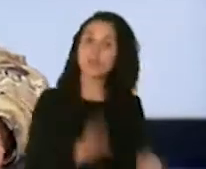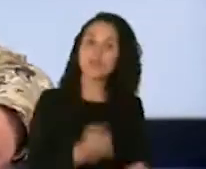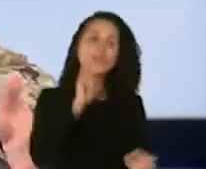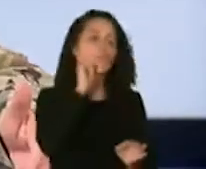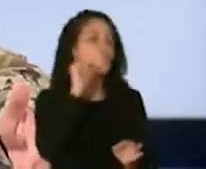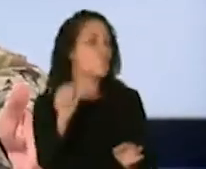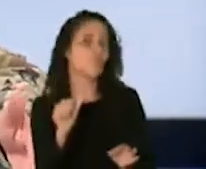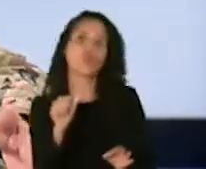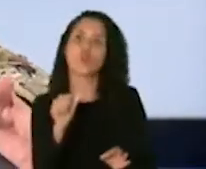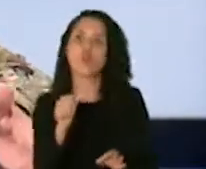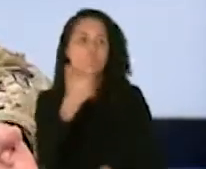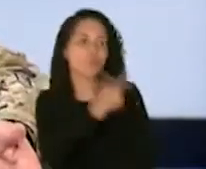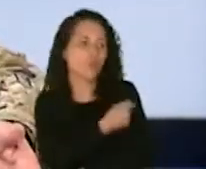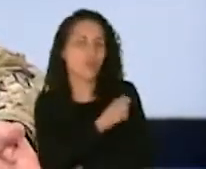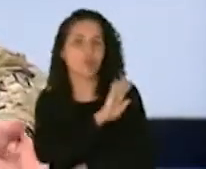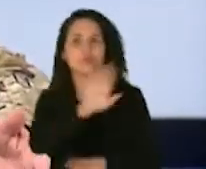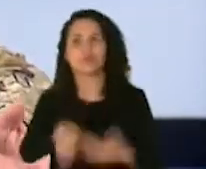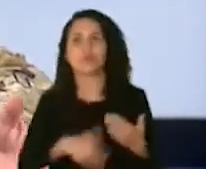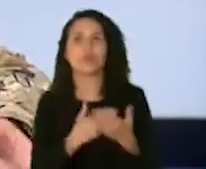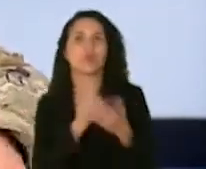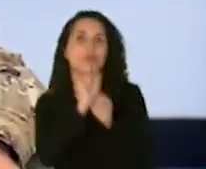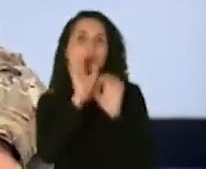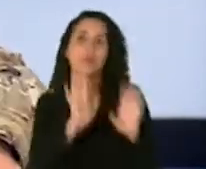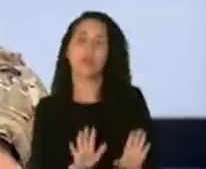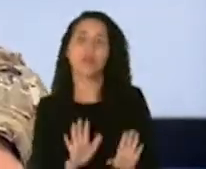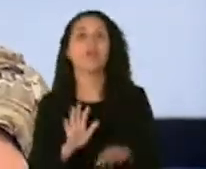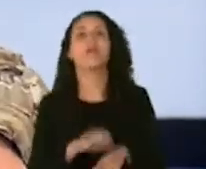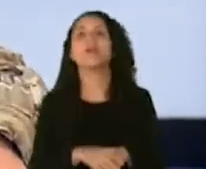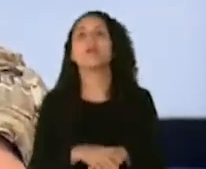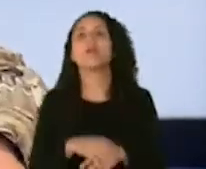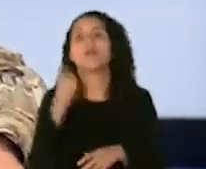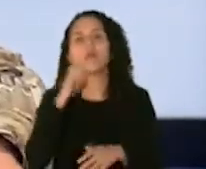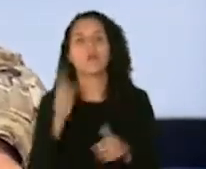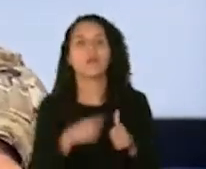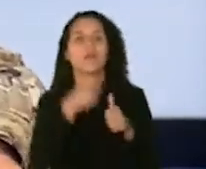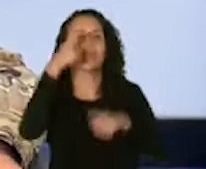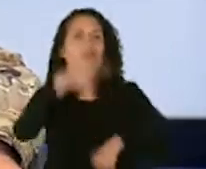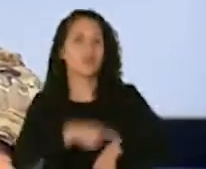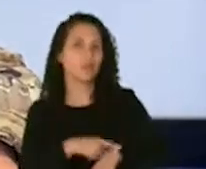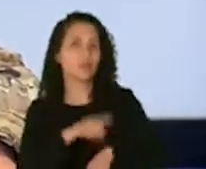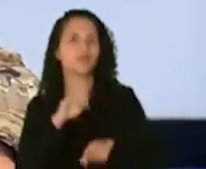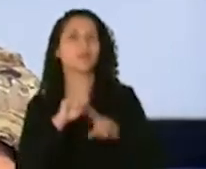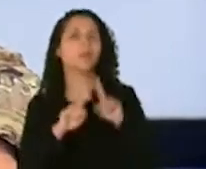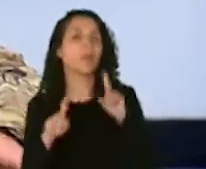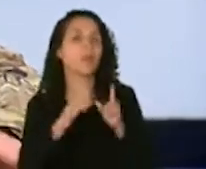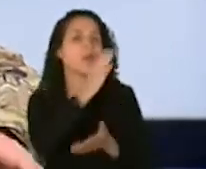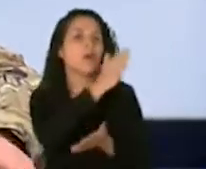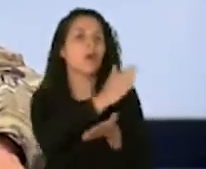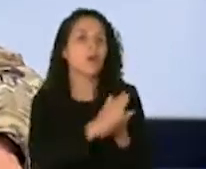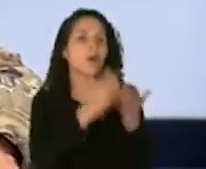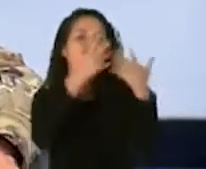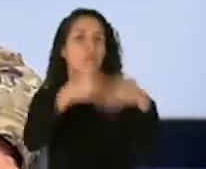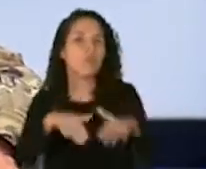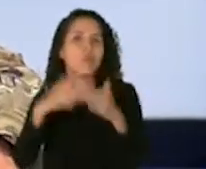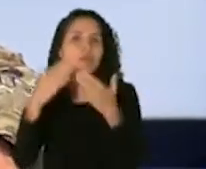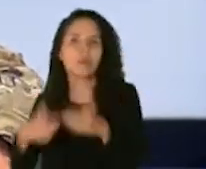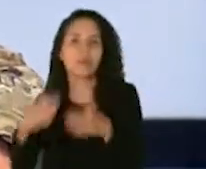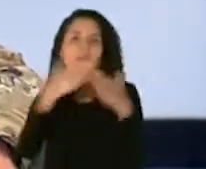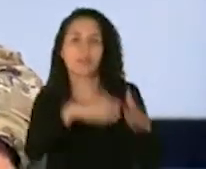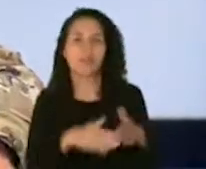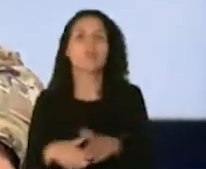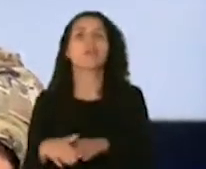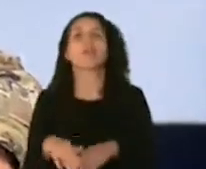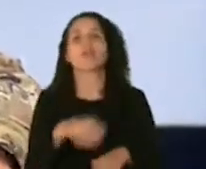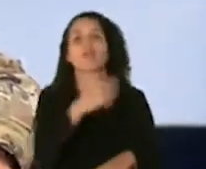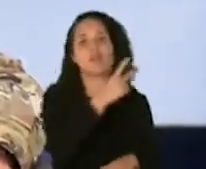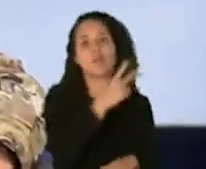vacunar a todo su personal en una primera instancia, sino que lo han dividido ese proceso de vacunación en